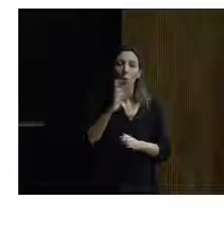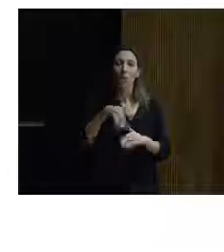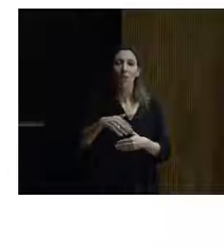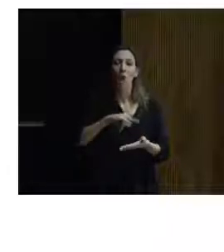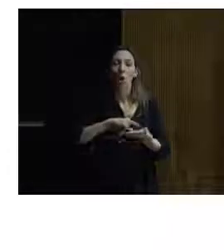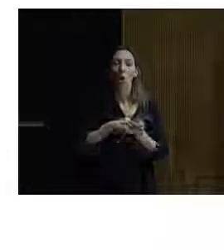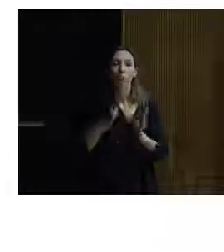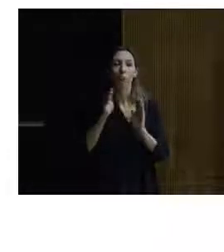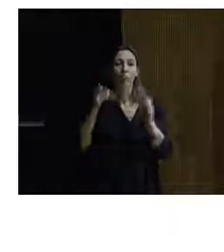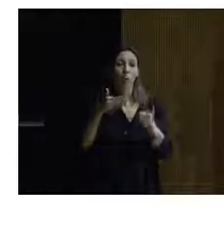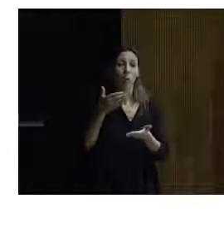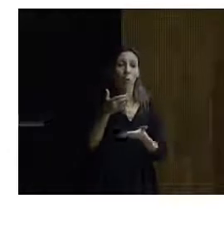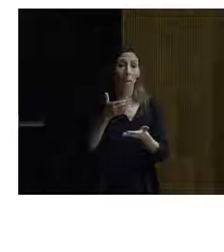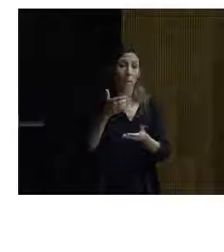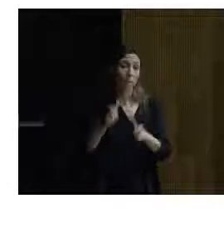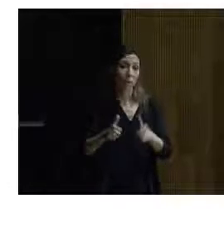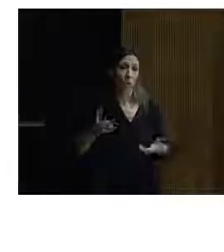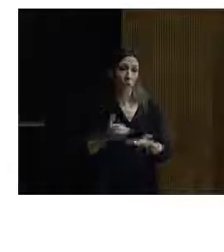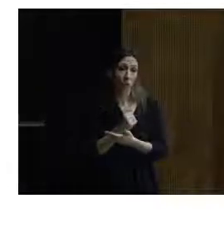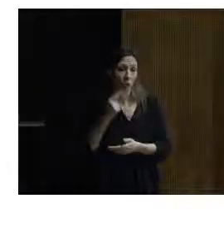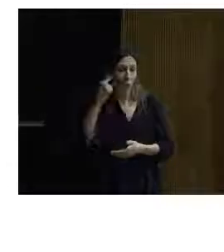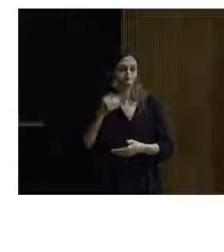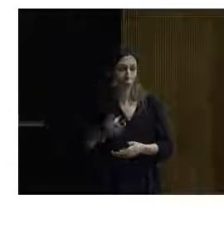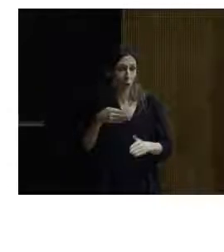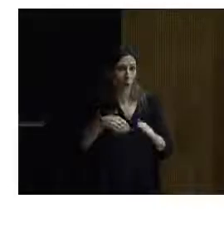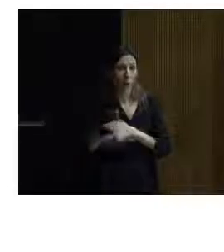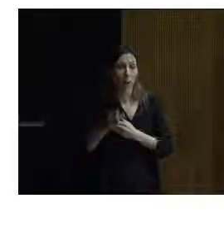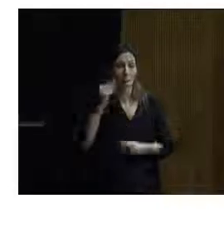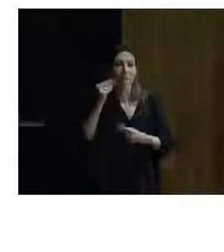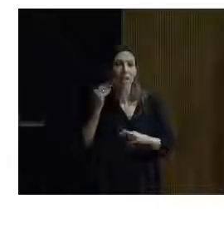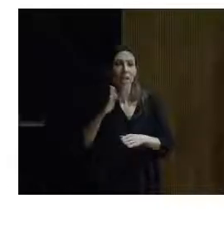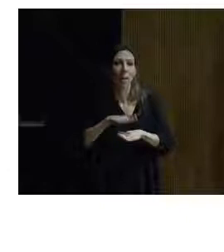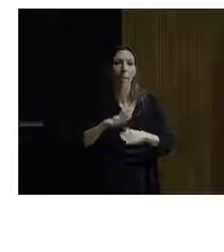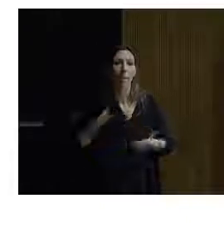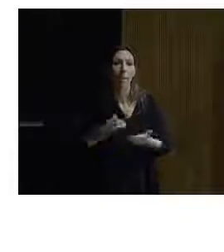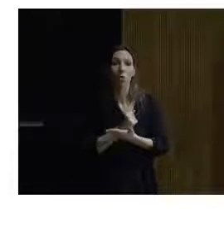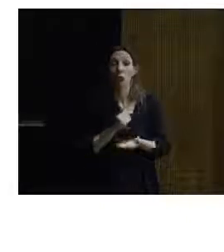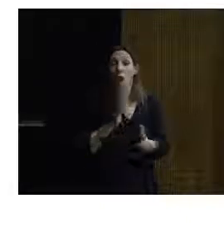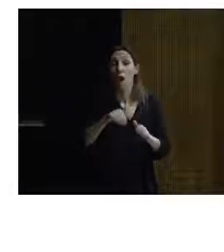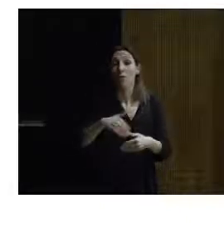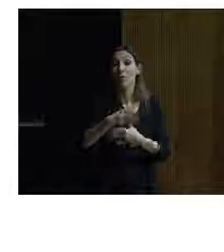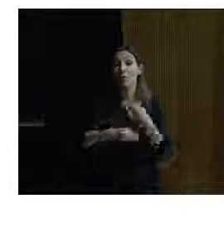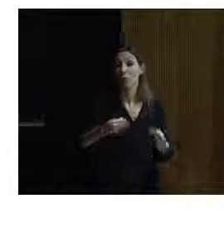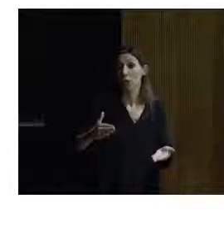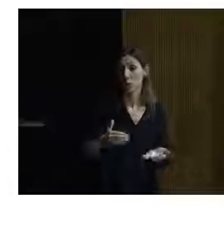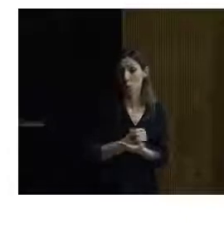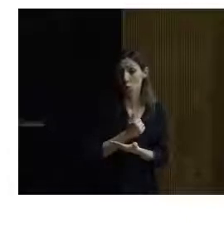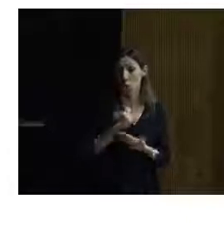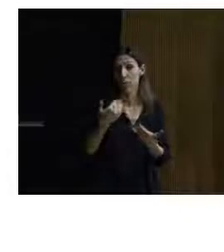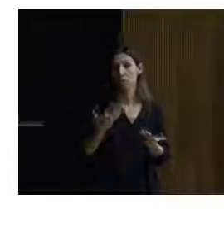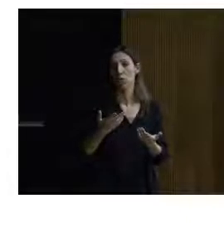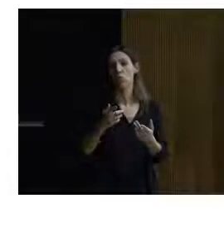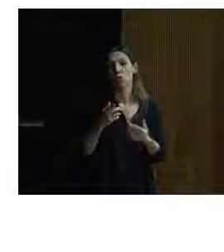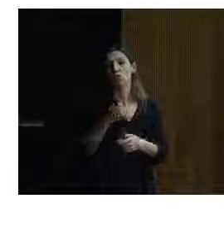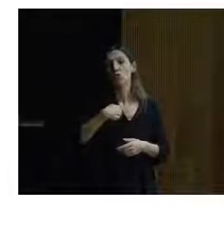enfoca en todo el mundo. Porque nosotros creemos que la accesibilidad, cuando es pensada para todos, es utilizada por todos. Entonces, lo que hemos